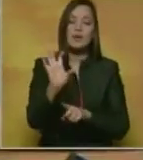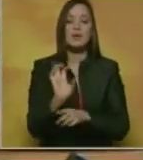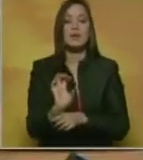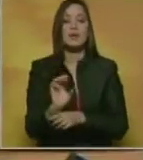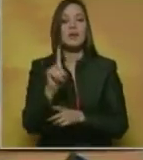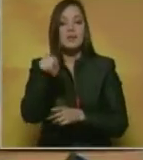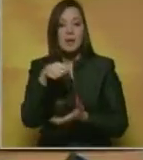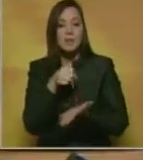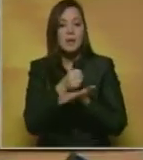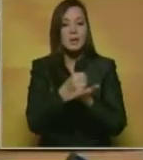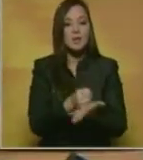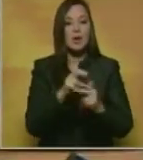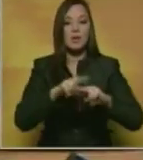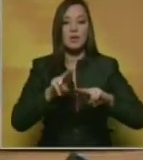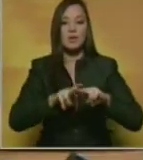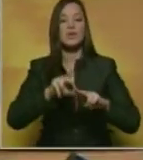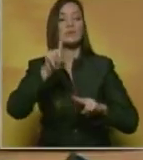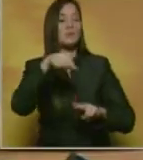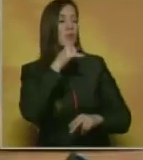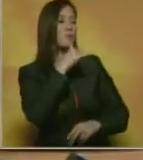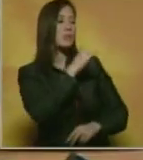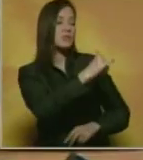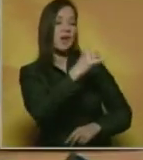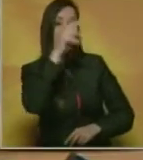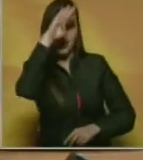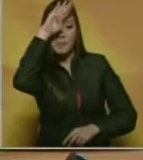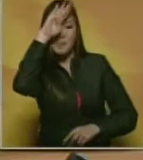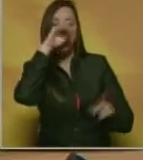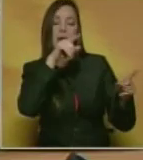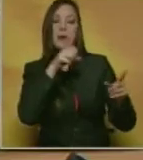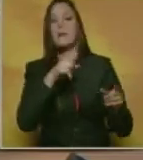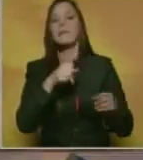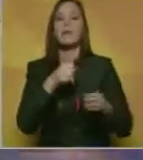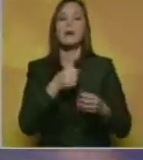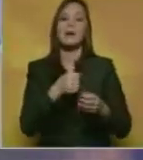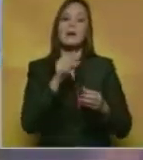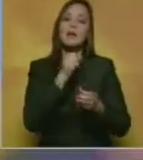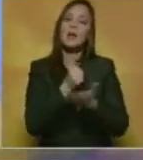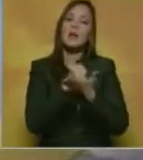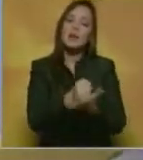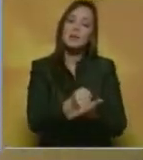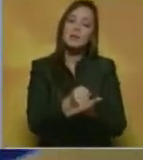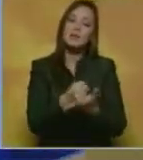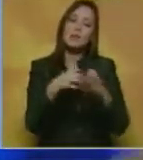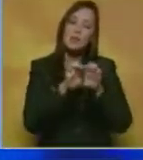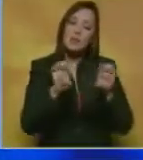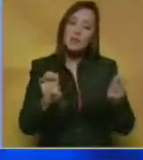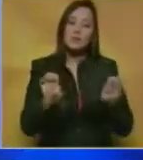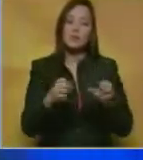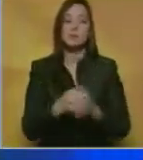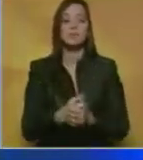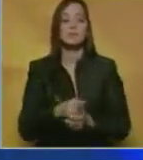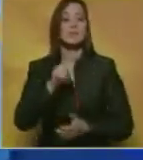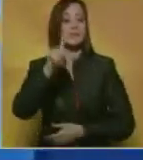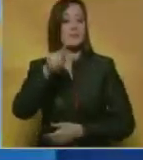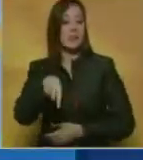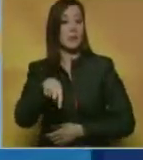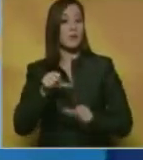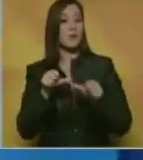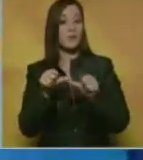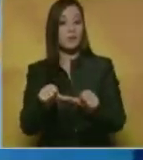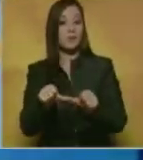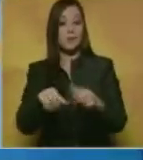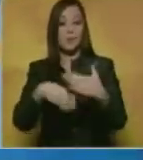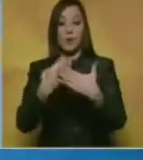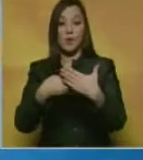enviarle un mensaje al Papa para que abogue por la educación. Y seguimos con la semana de la moda donde las transparencias